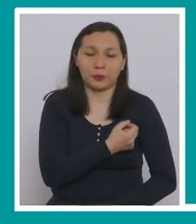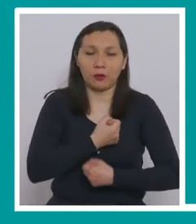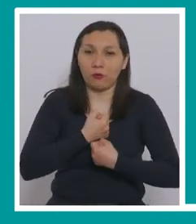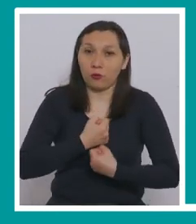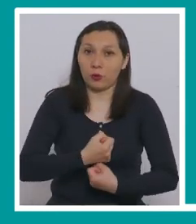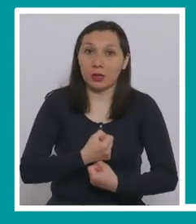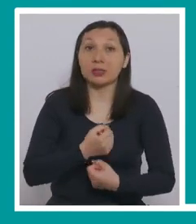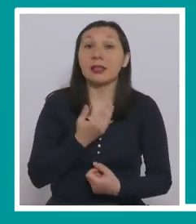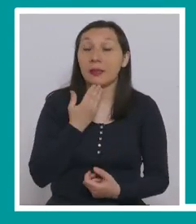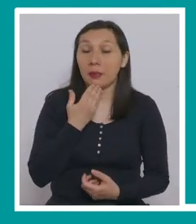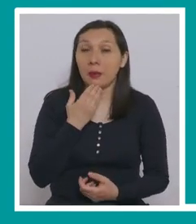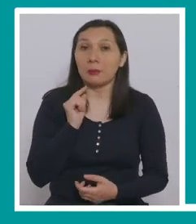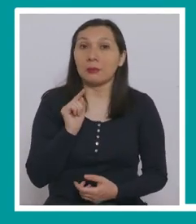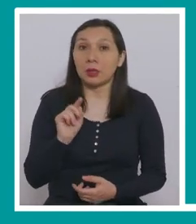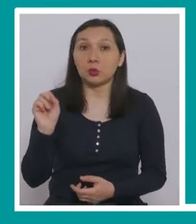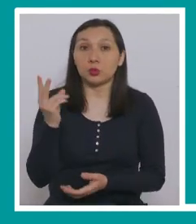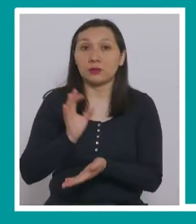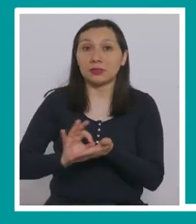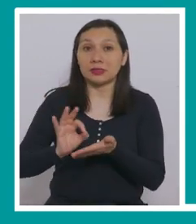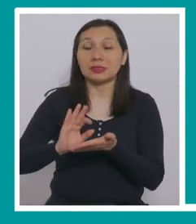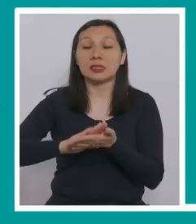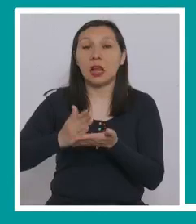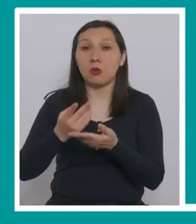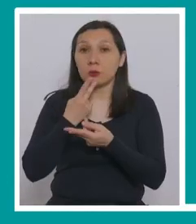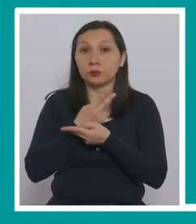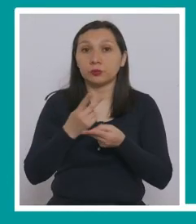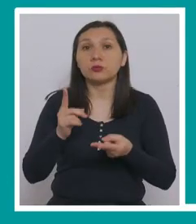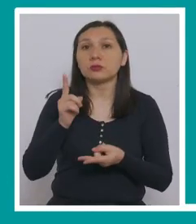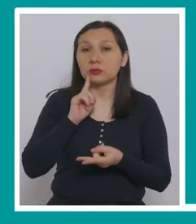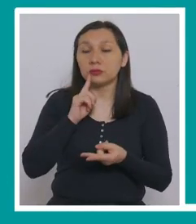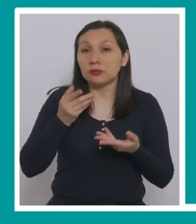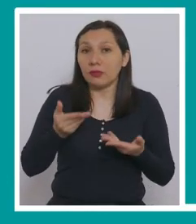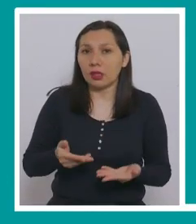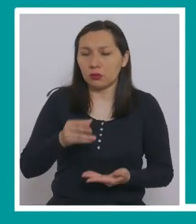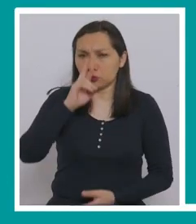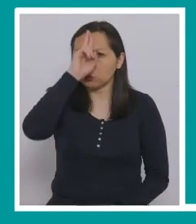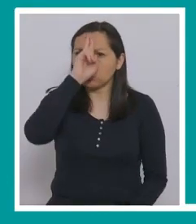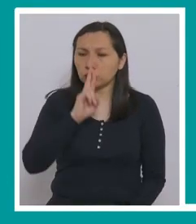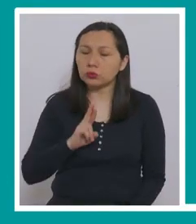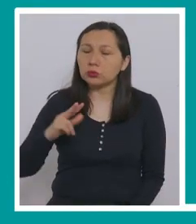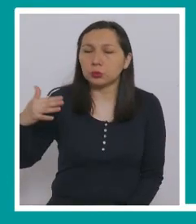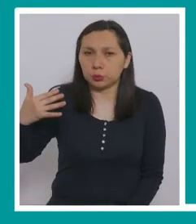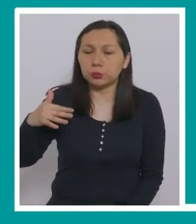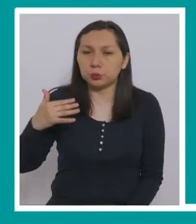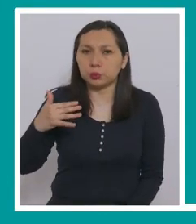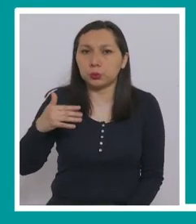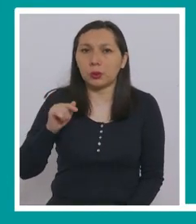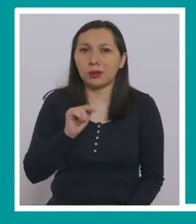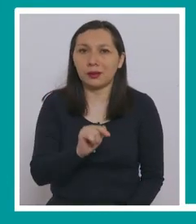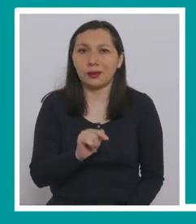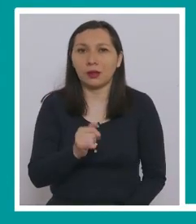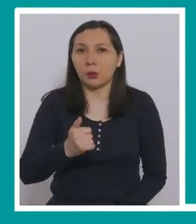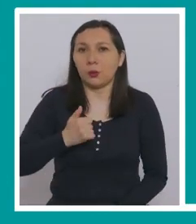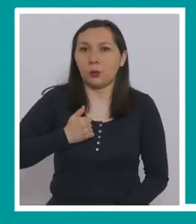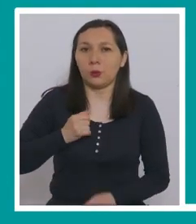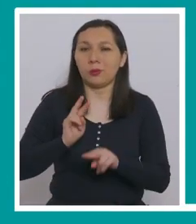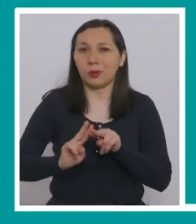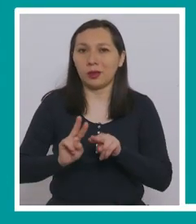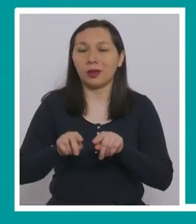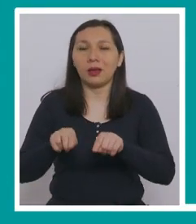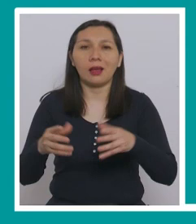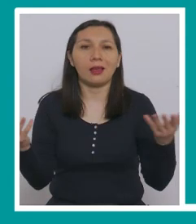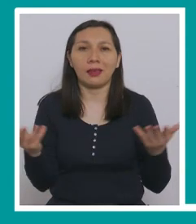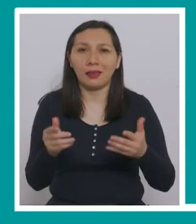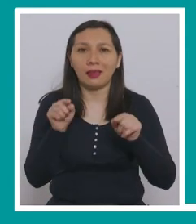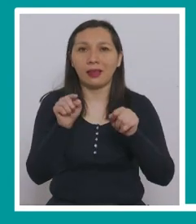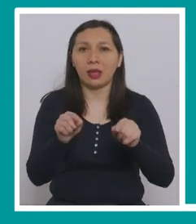También la Subsecretaría de Salud Pública tiene aquí un rol importantísimo que cumplir con respecto